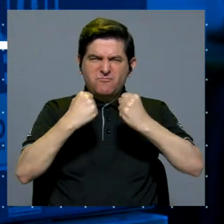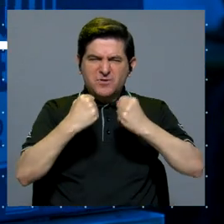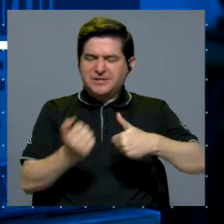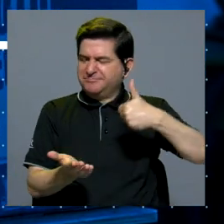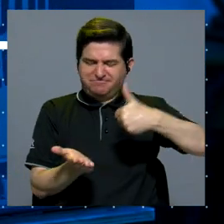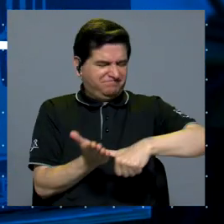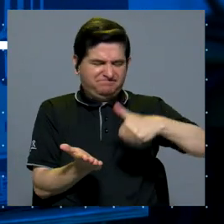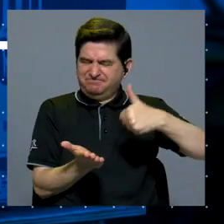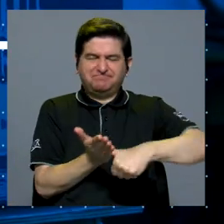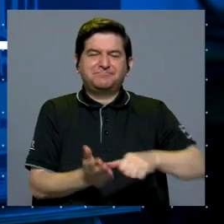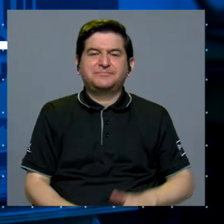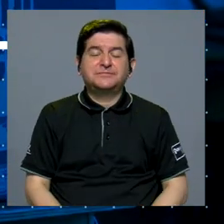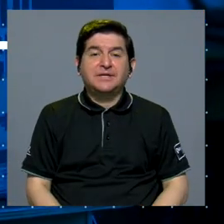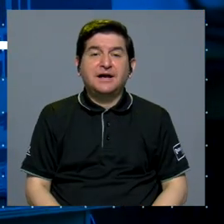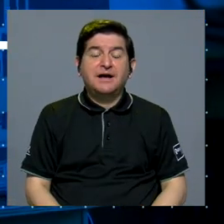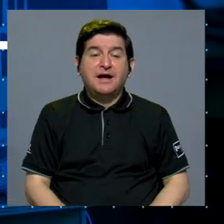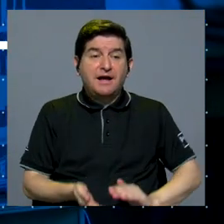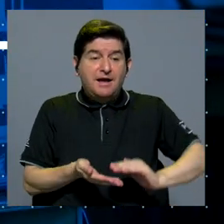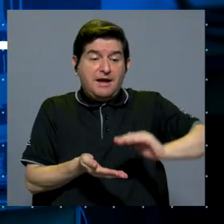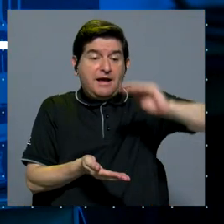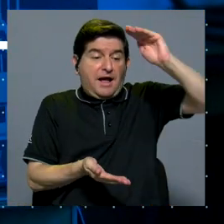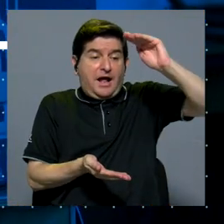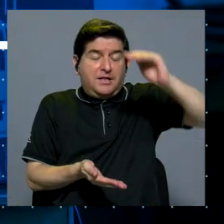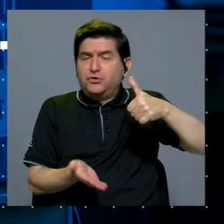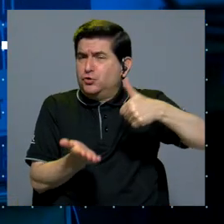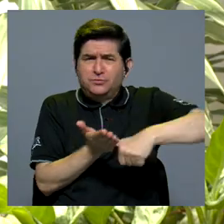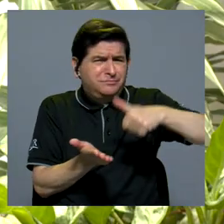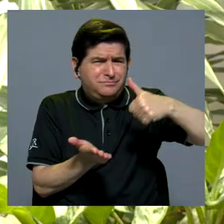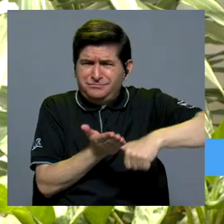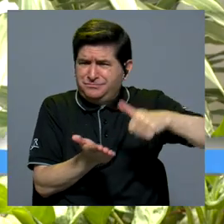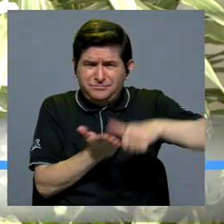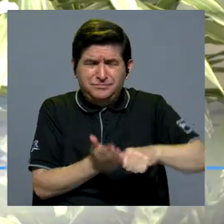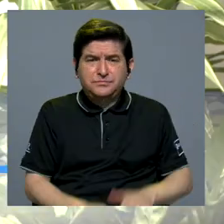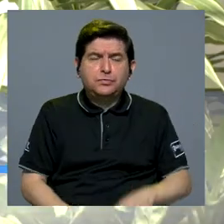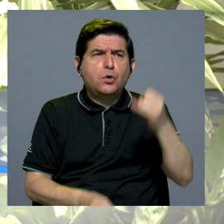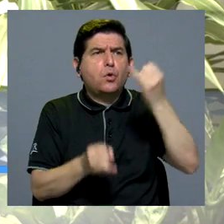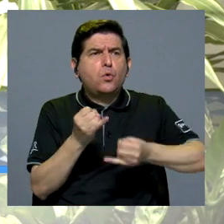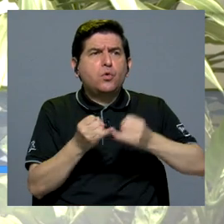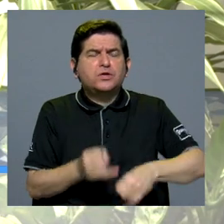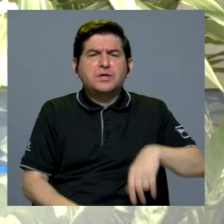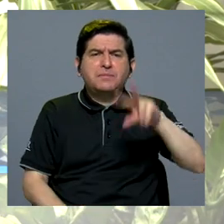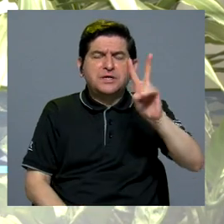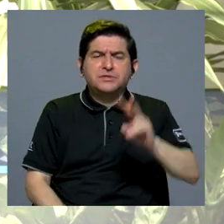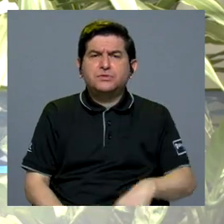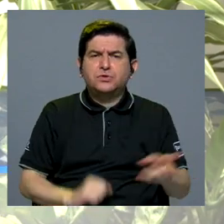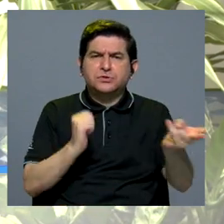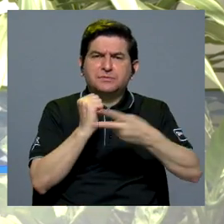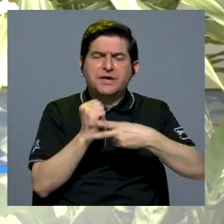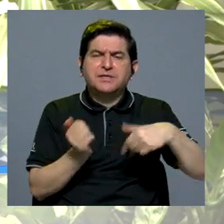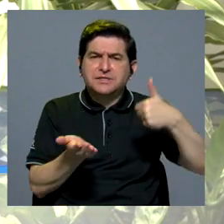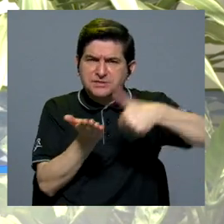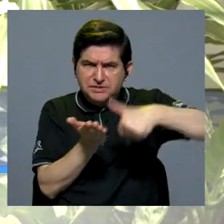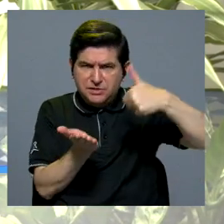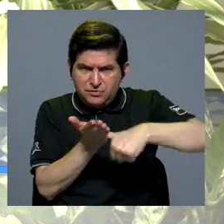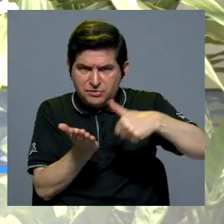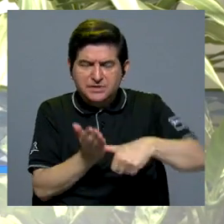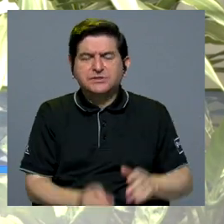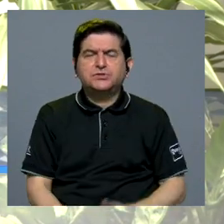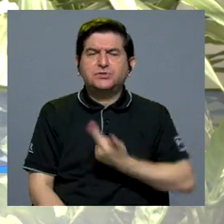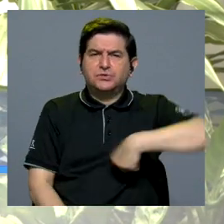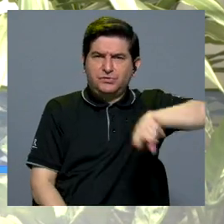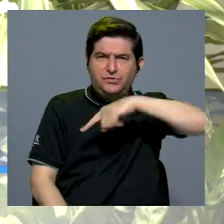documental La Fuerza del Abstencionismo. Por el alto margen de abstencionismo en las últimas dos